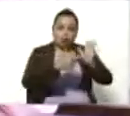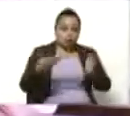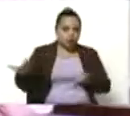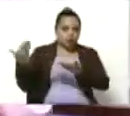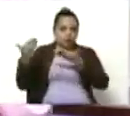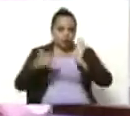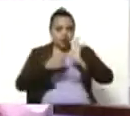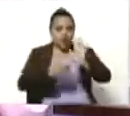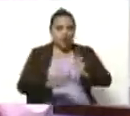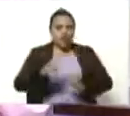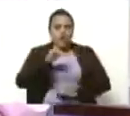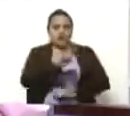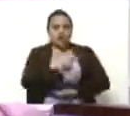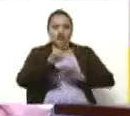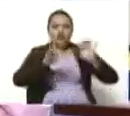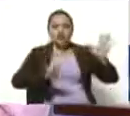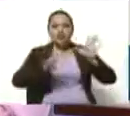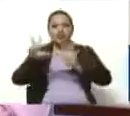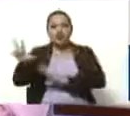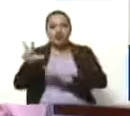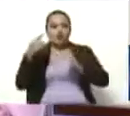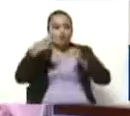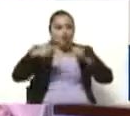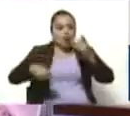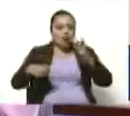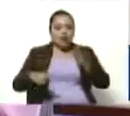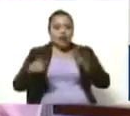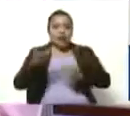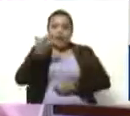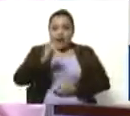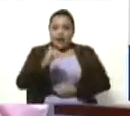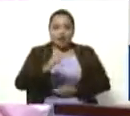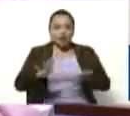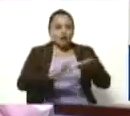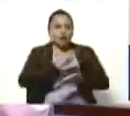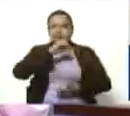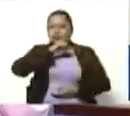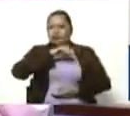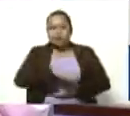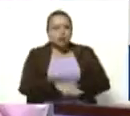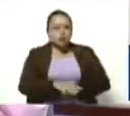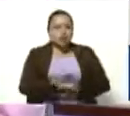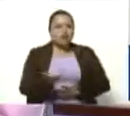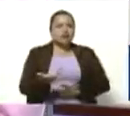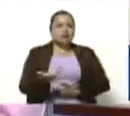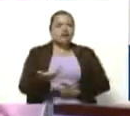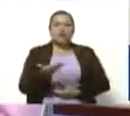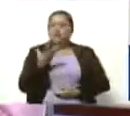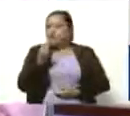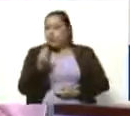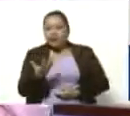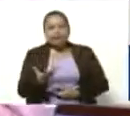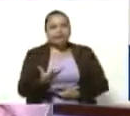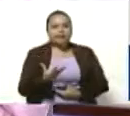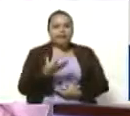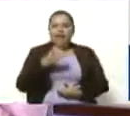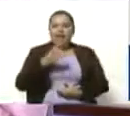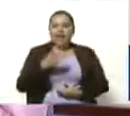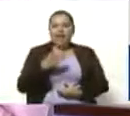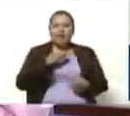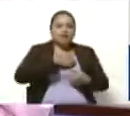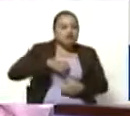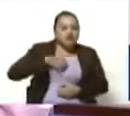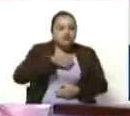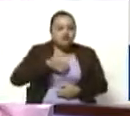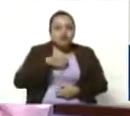las 298 piezas que tenemos. Es una historia muy conmovedora y muy dura al